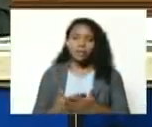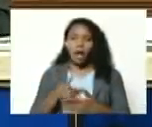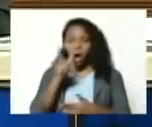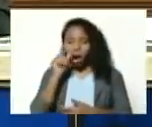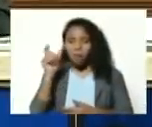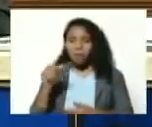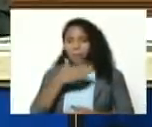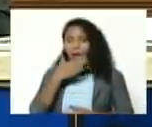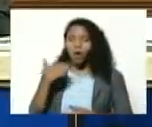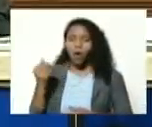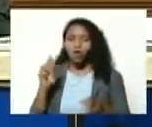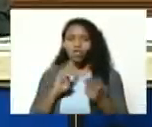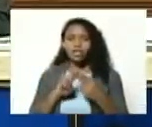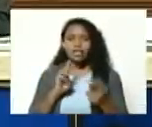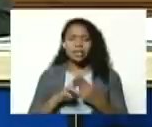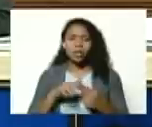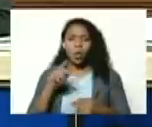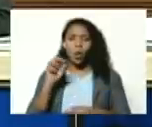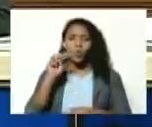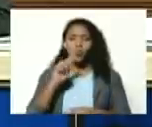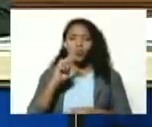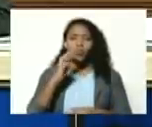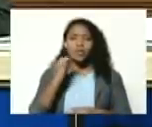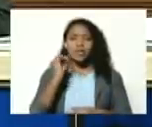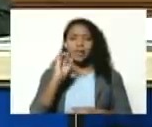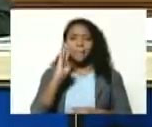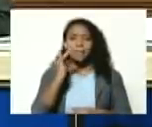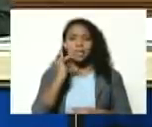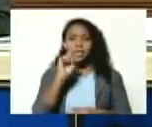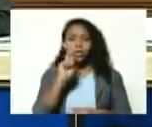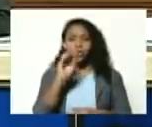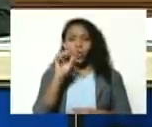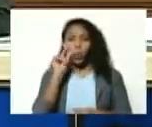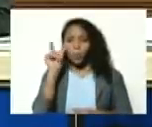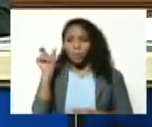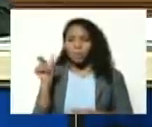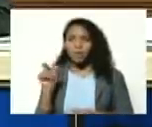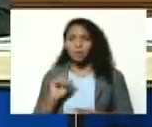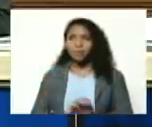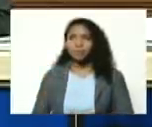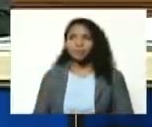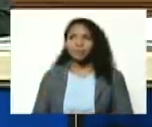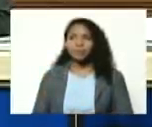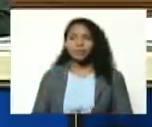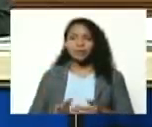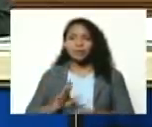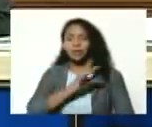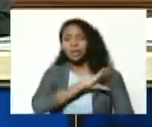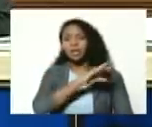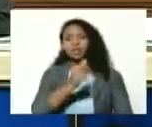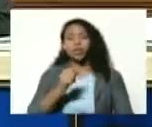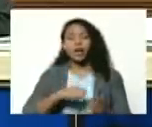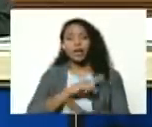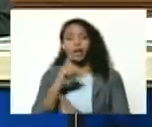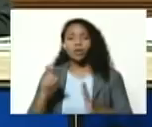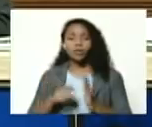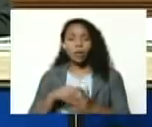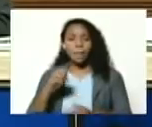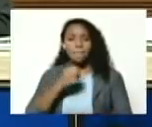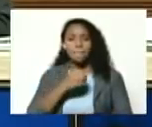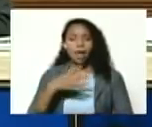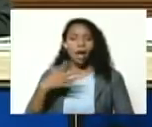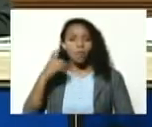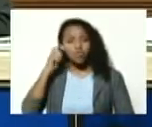mejor conocido como Uribito director general Blanca Borrero Catiusca